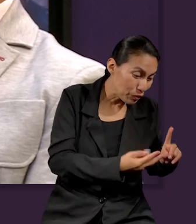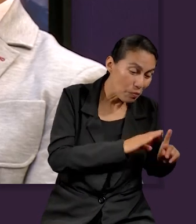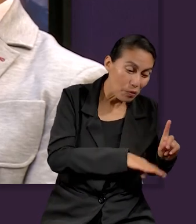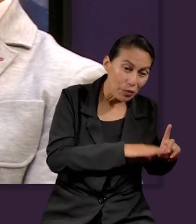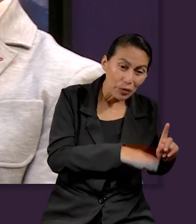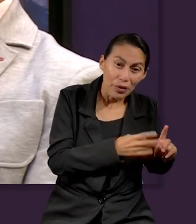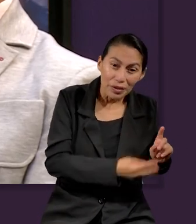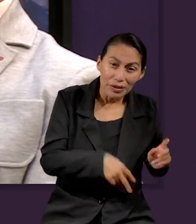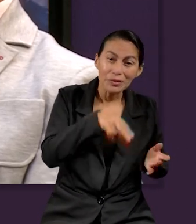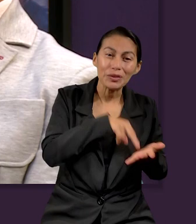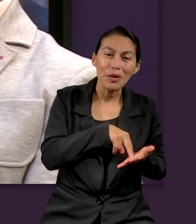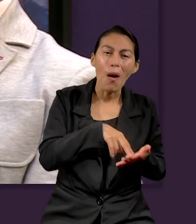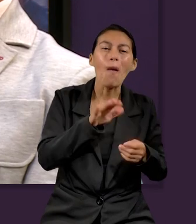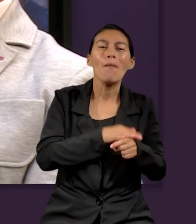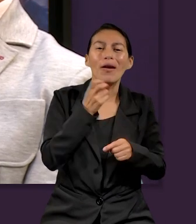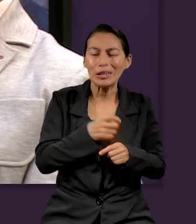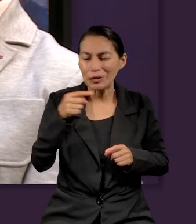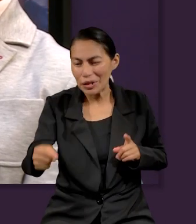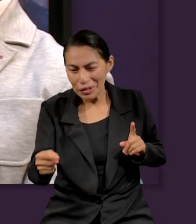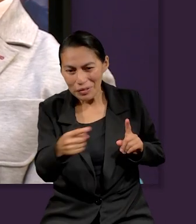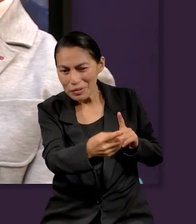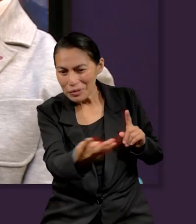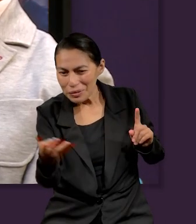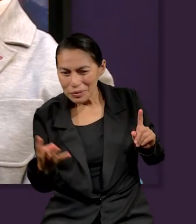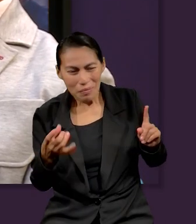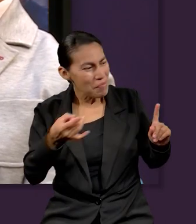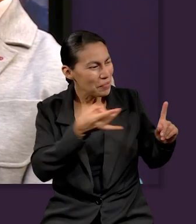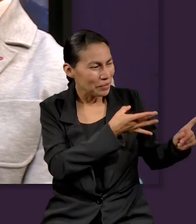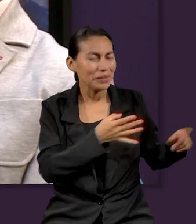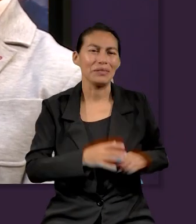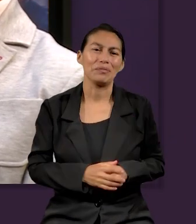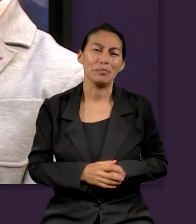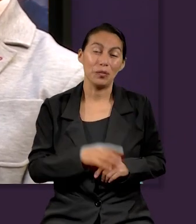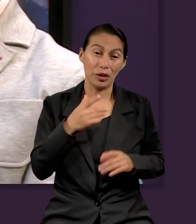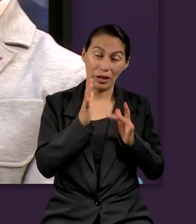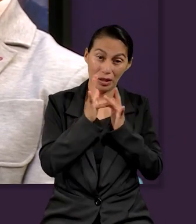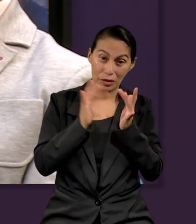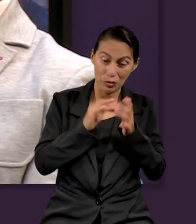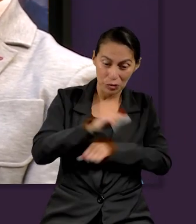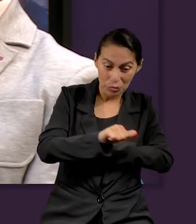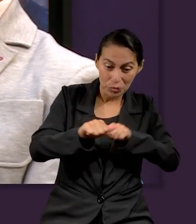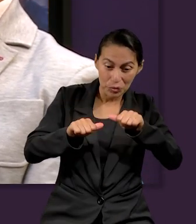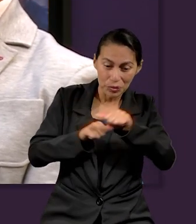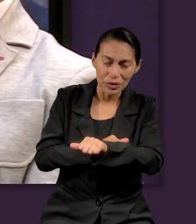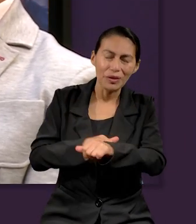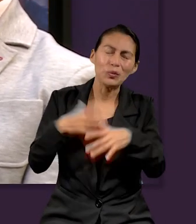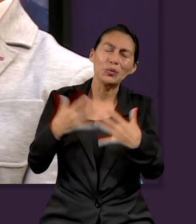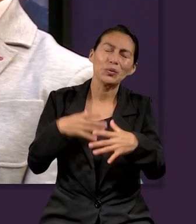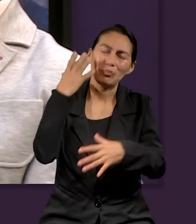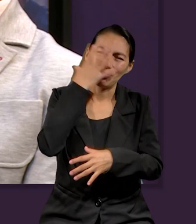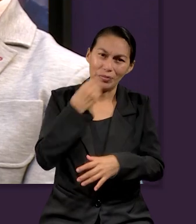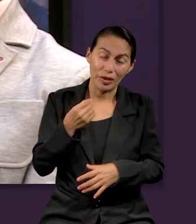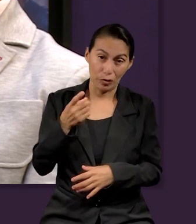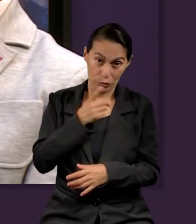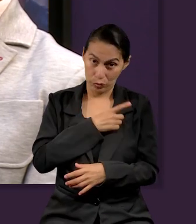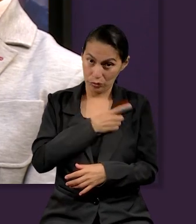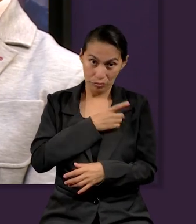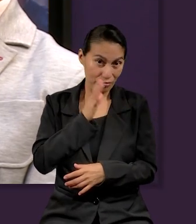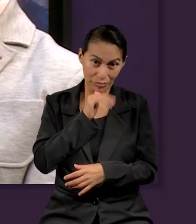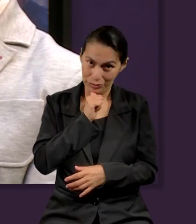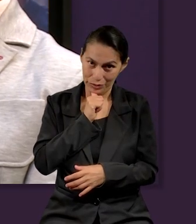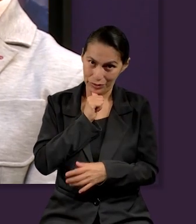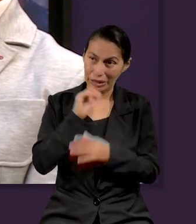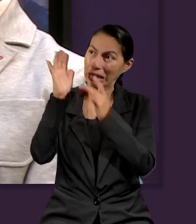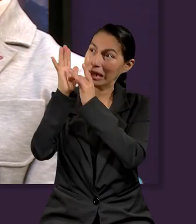Nosotros tenemos que aceptar que fuimos comprados por la sangre de Jesús en el Calvario. Y pues eso es lo que nos da el medio para poder vencer.